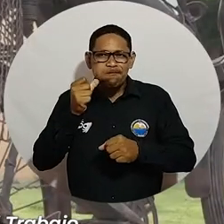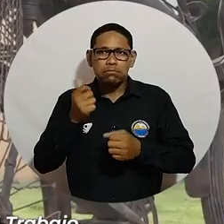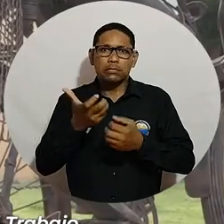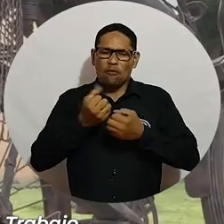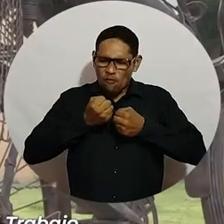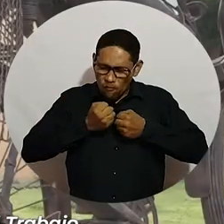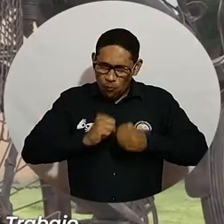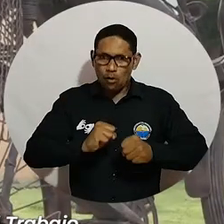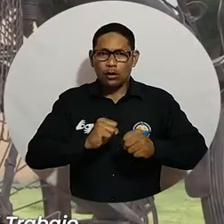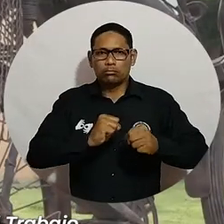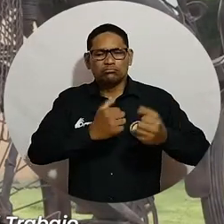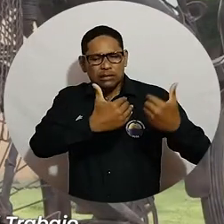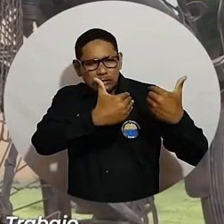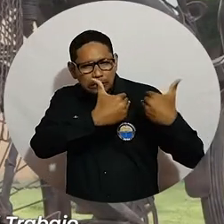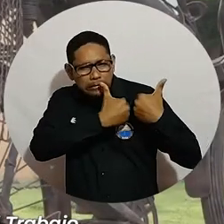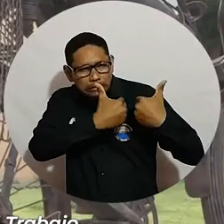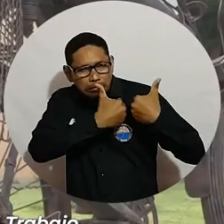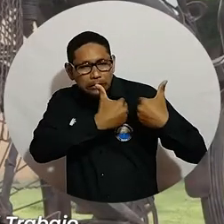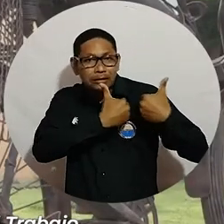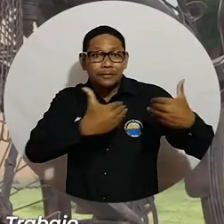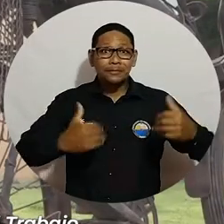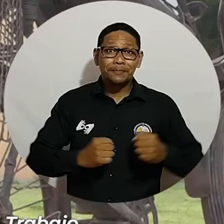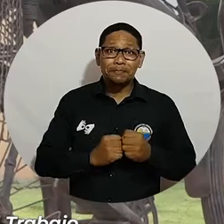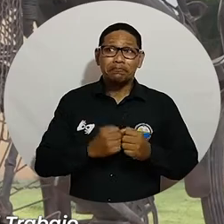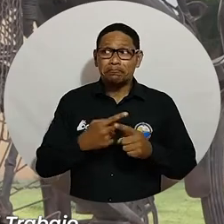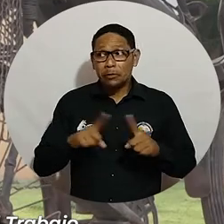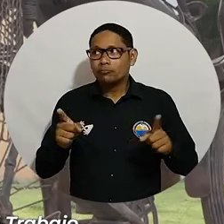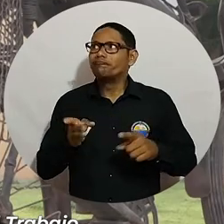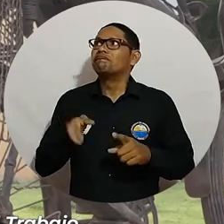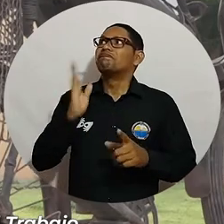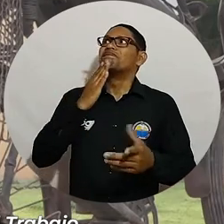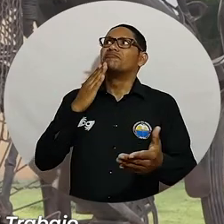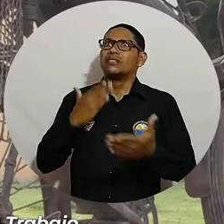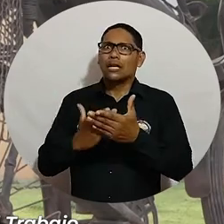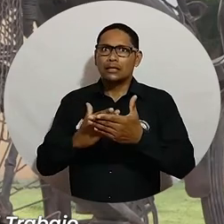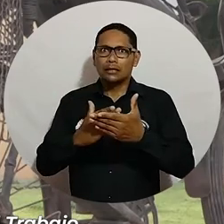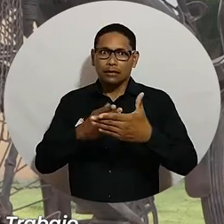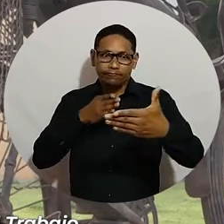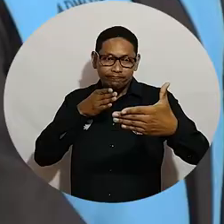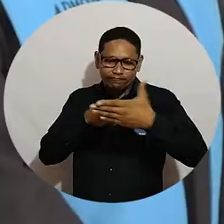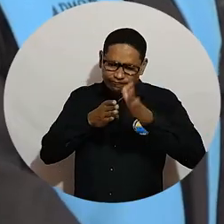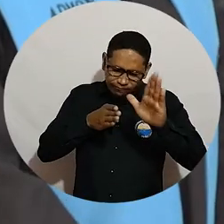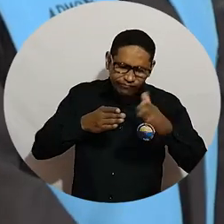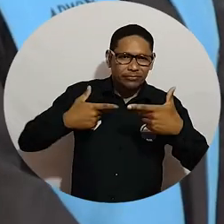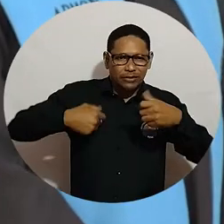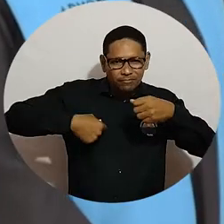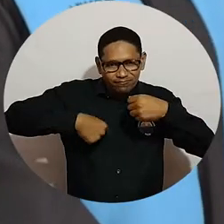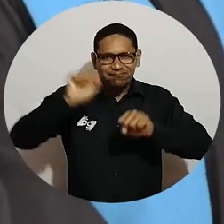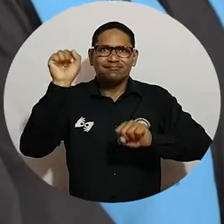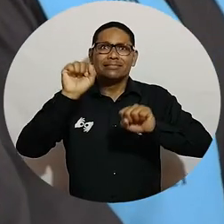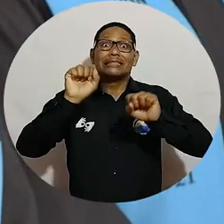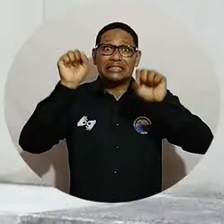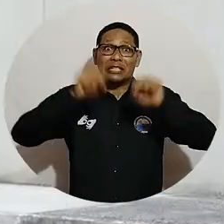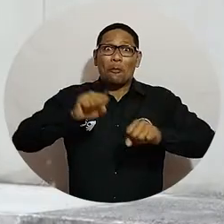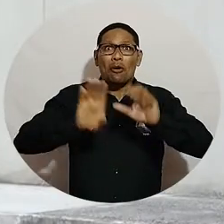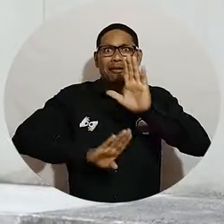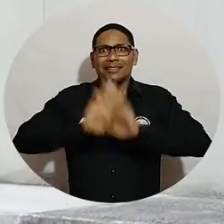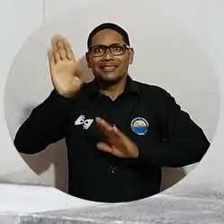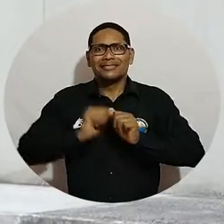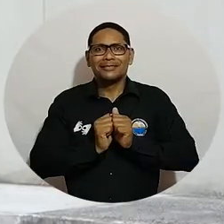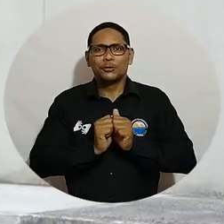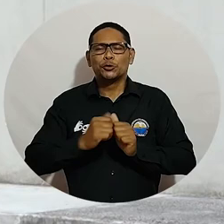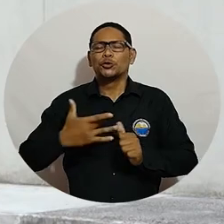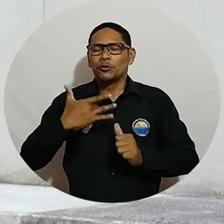mucho esfuerzo, fue mucha responsabilidad, pero gracias a Dios se pudo superar todas esas metas y sí se puede. Me